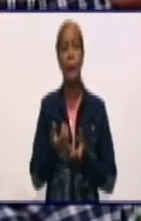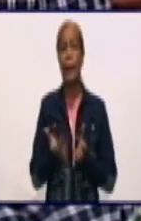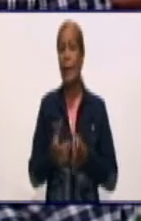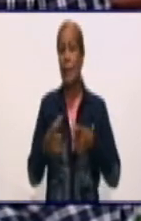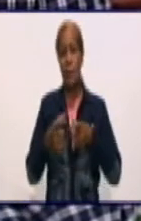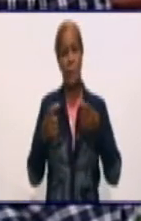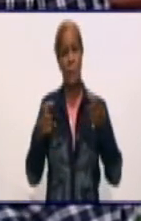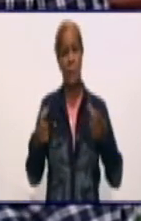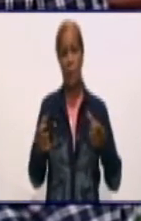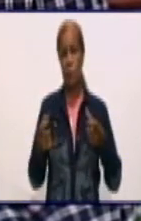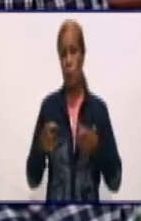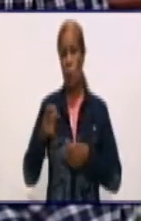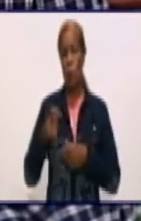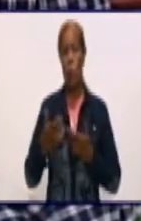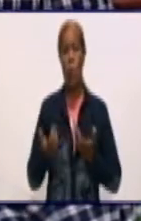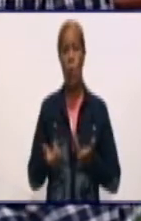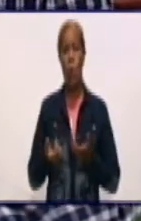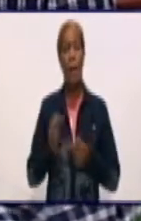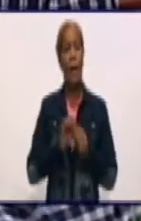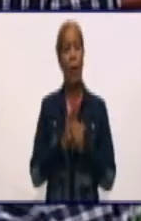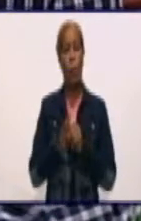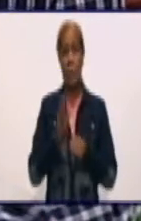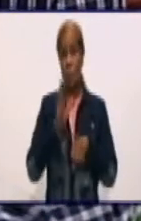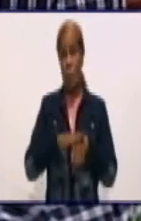en la edad pediátrica. Sobre ese particular nos vamos a...